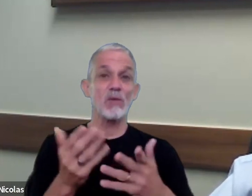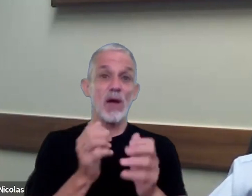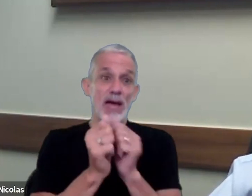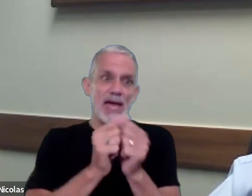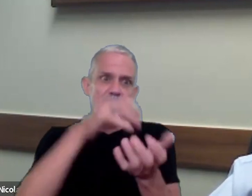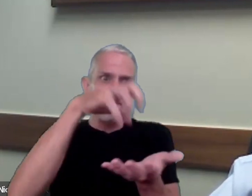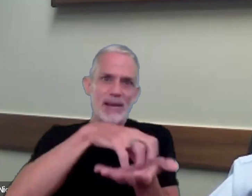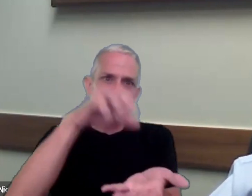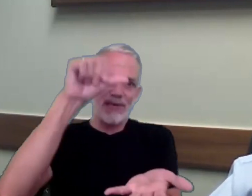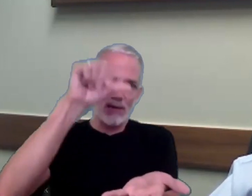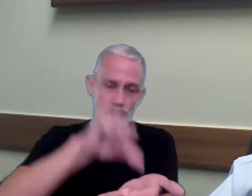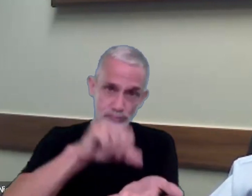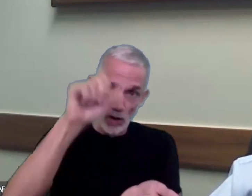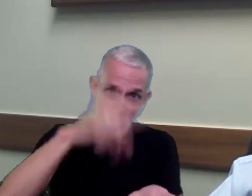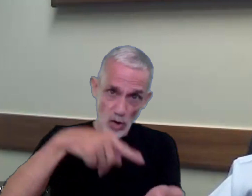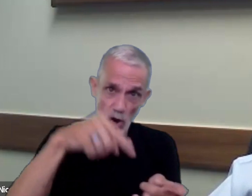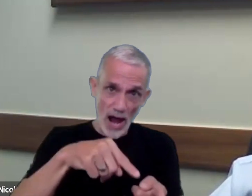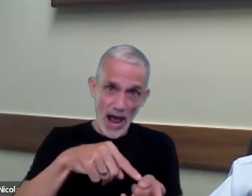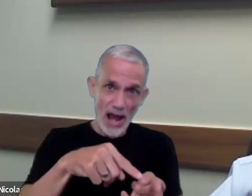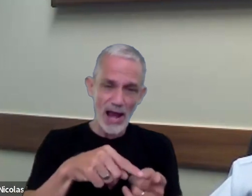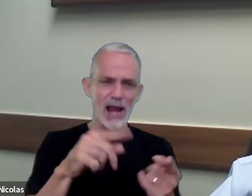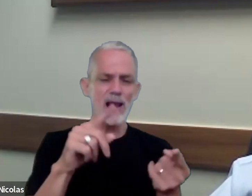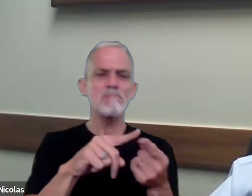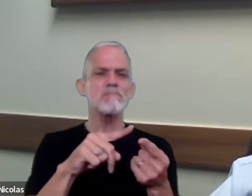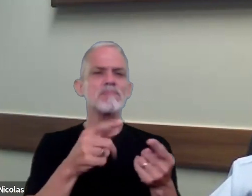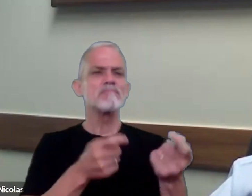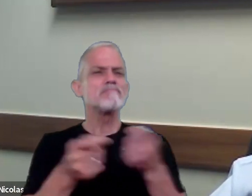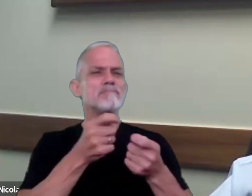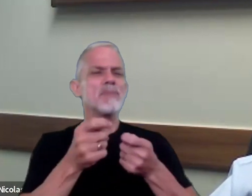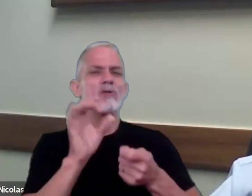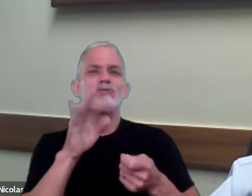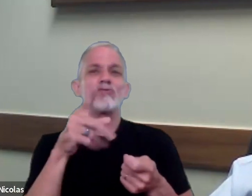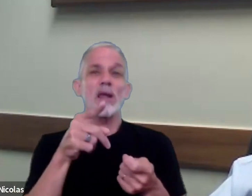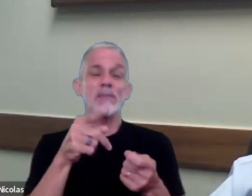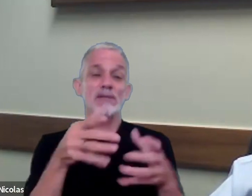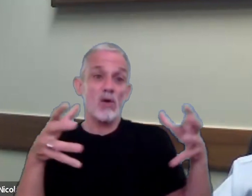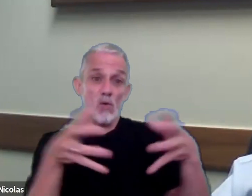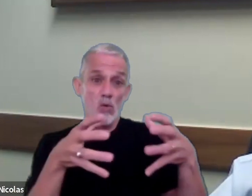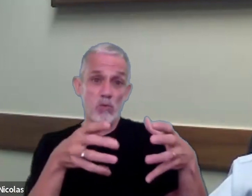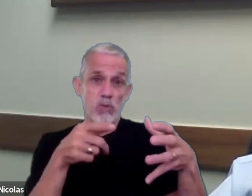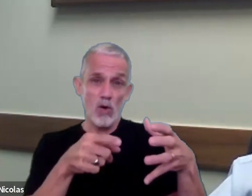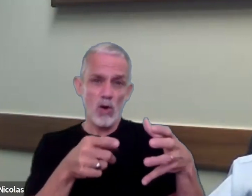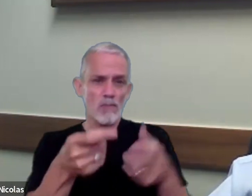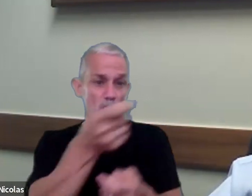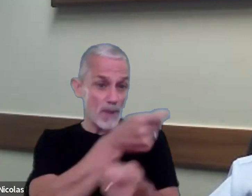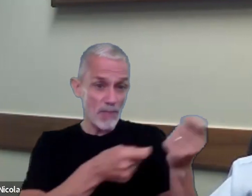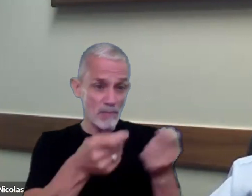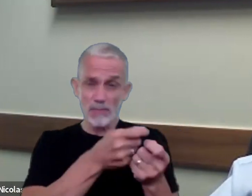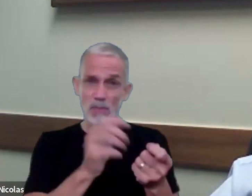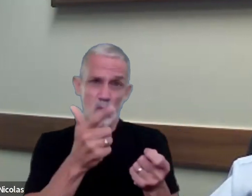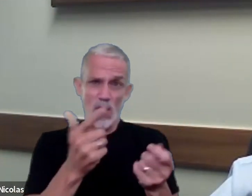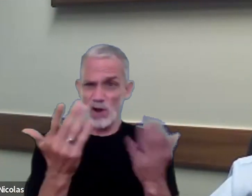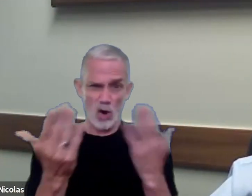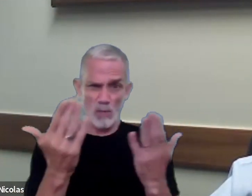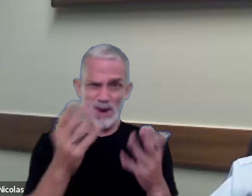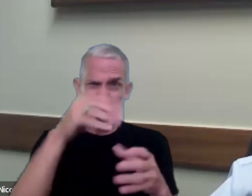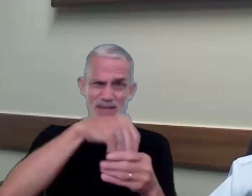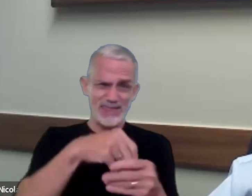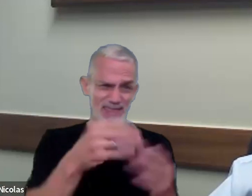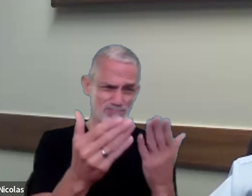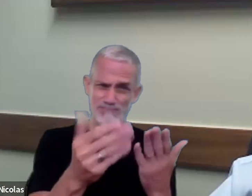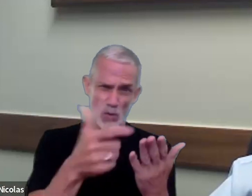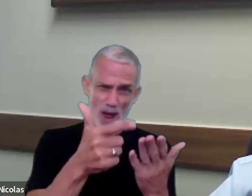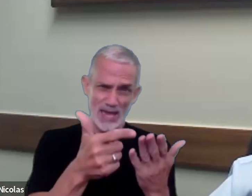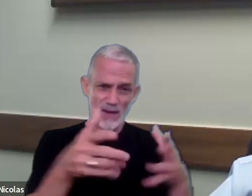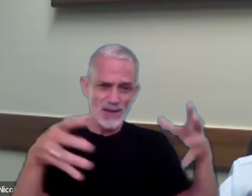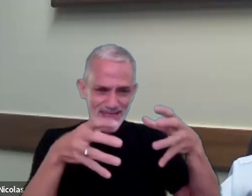local que opera únicamente dentro de grupo no cuenta con comparables internos ¿sí?